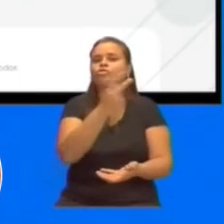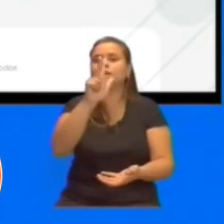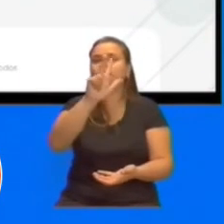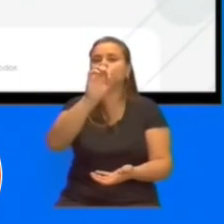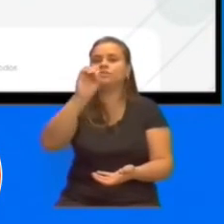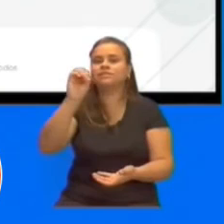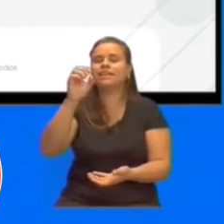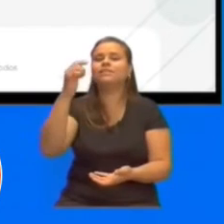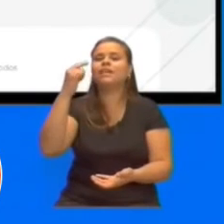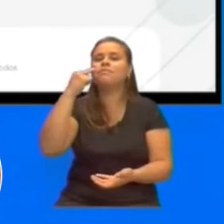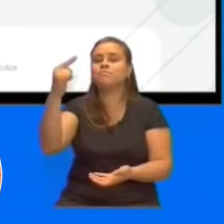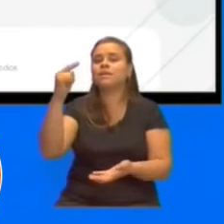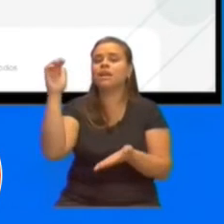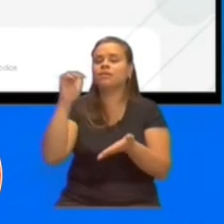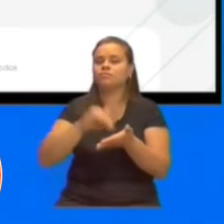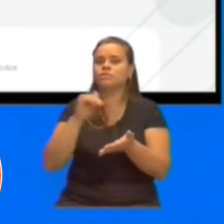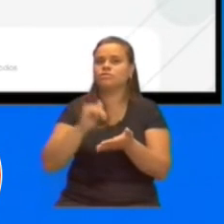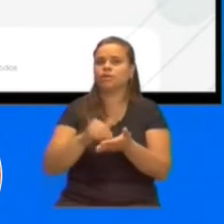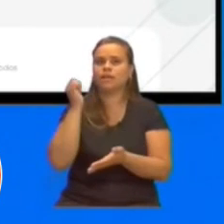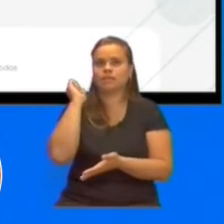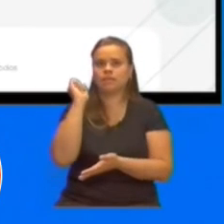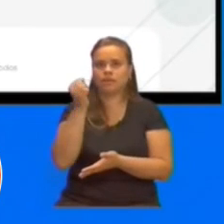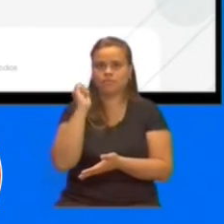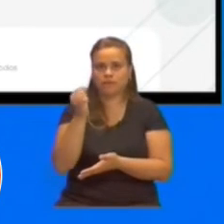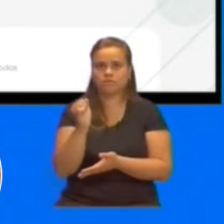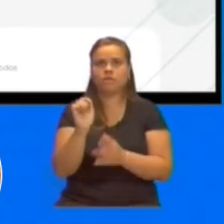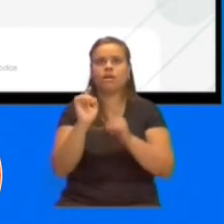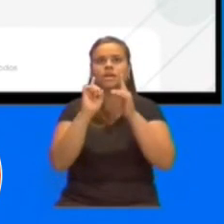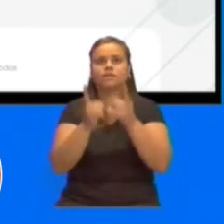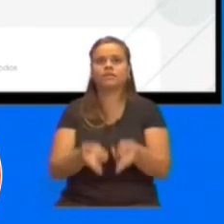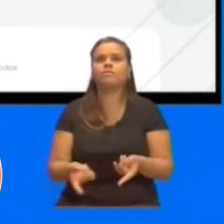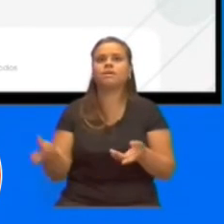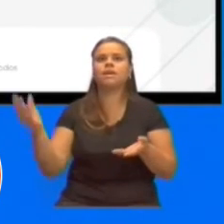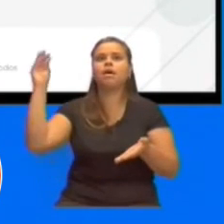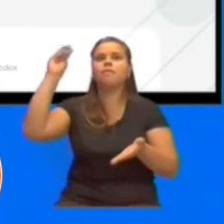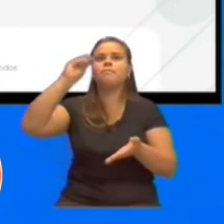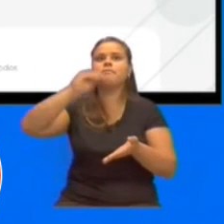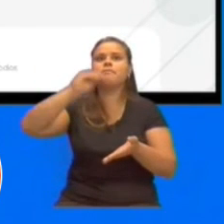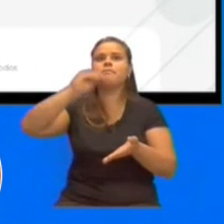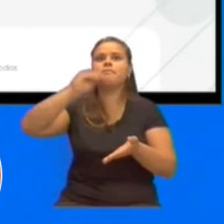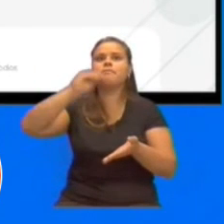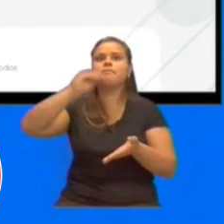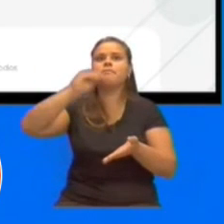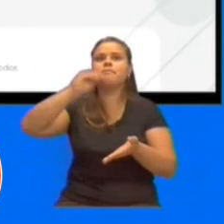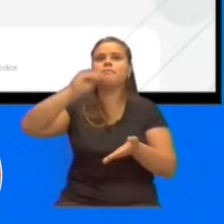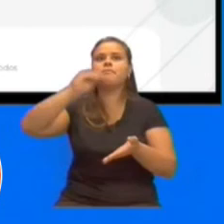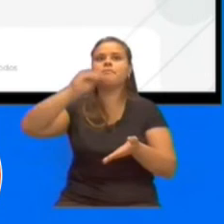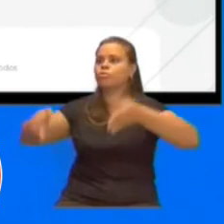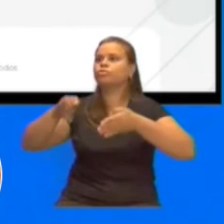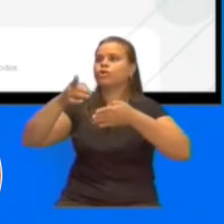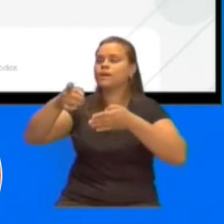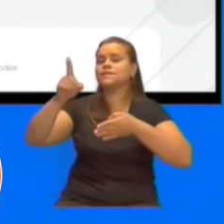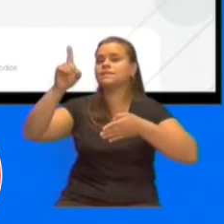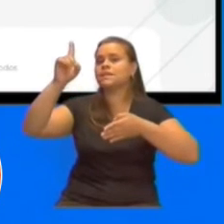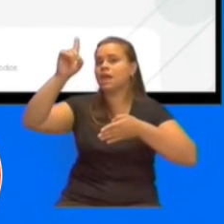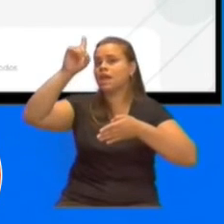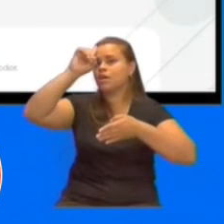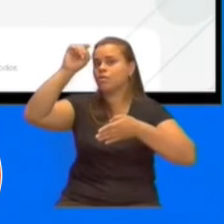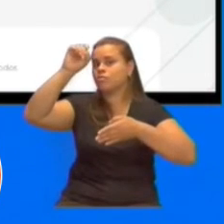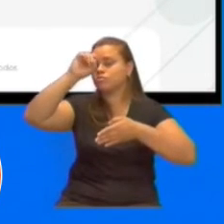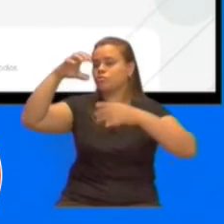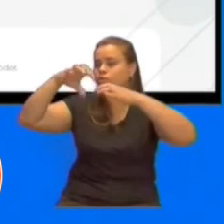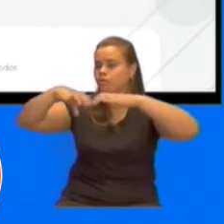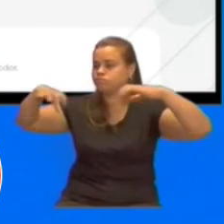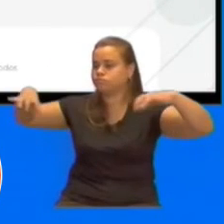contexto vamos a ir con un consultorio con especialidades, otro con laboratorio y farmacia,